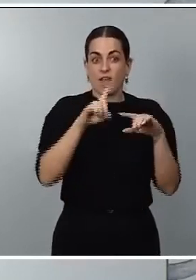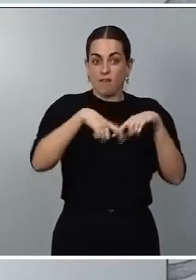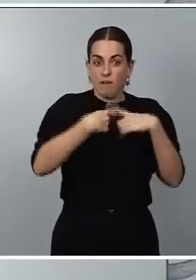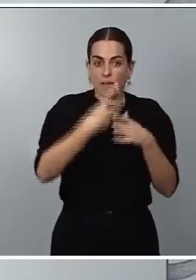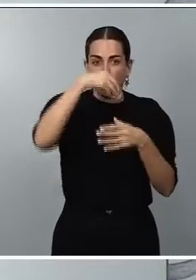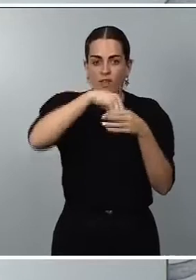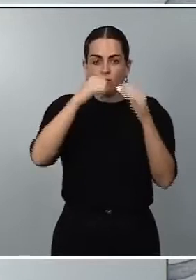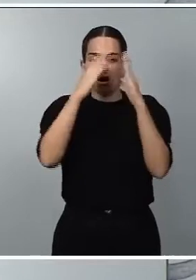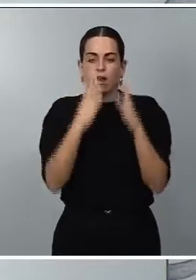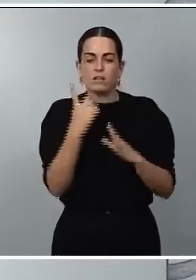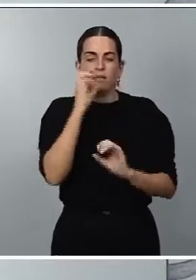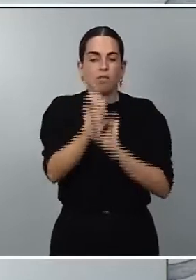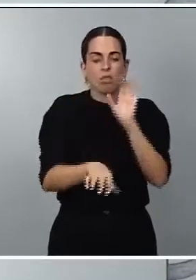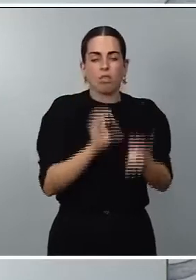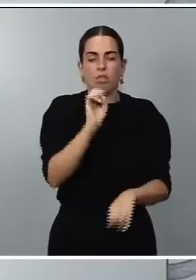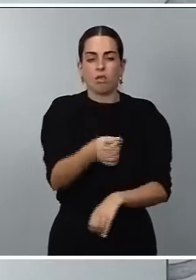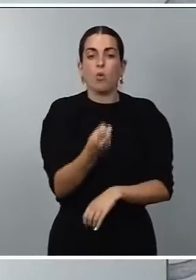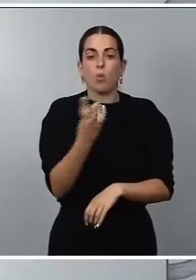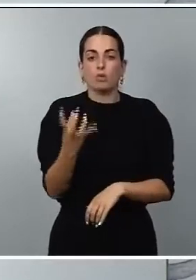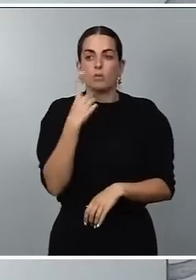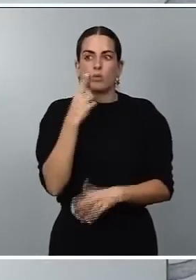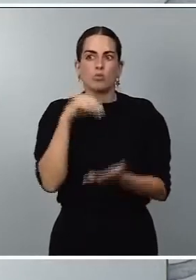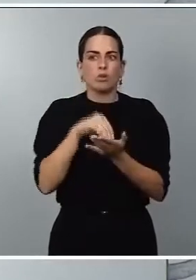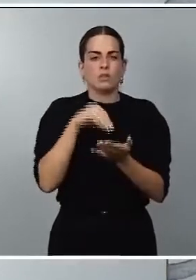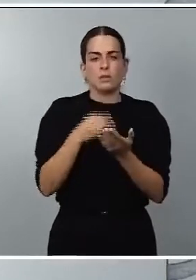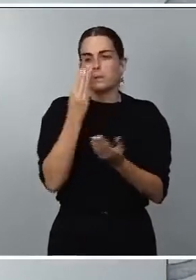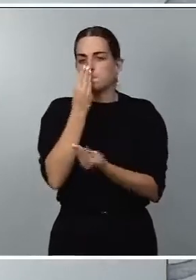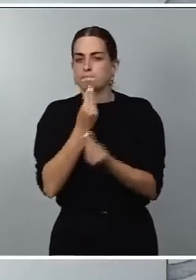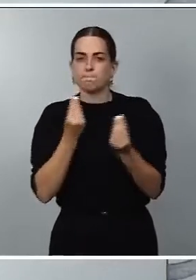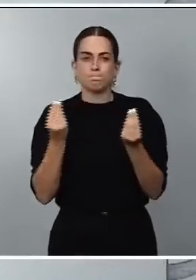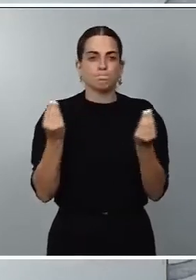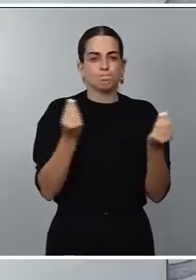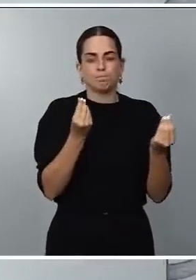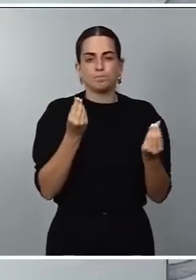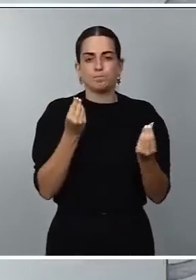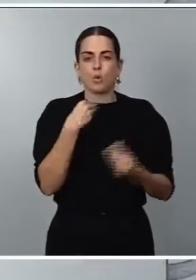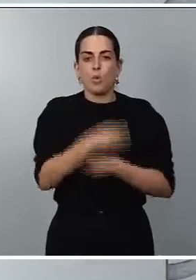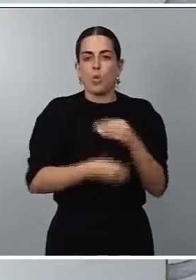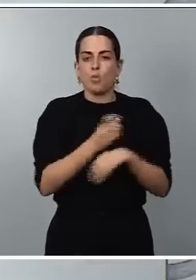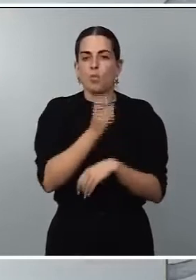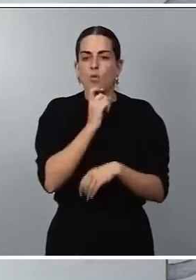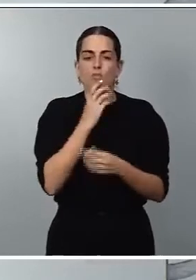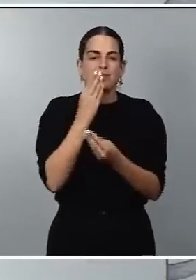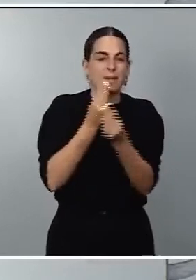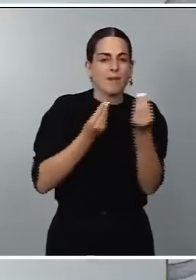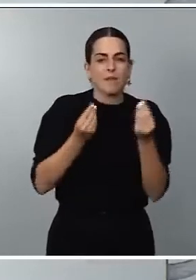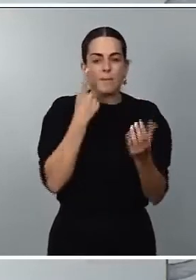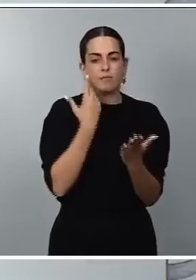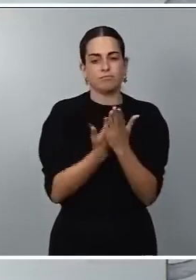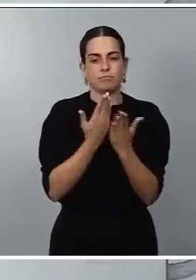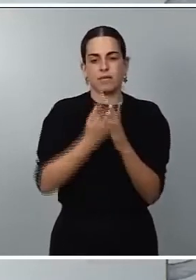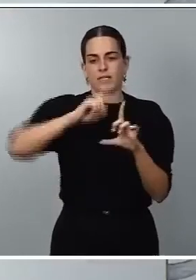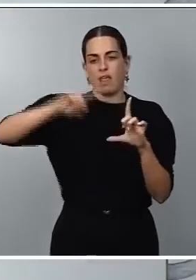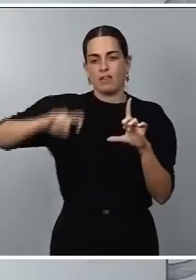en muchos casos, las estimaciones lo son. Hay una estimación, pero no una constatación estadística y nos parece muy